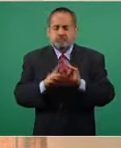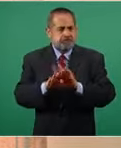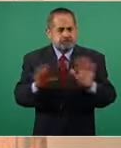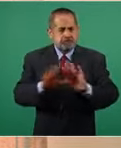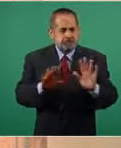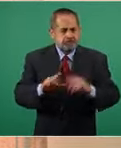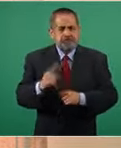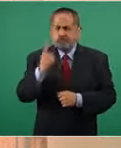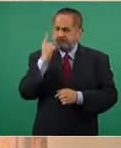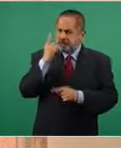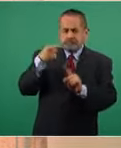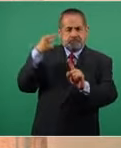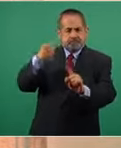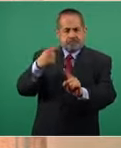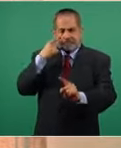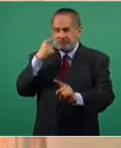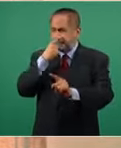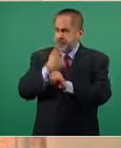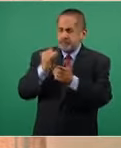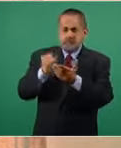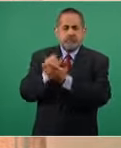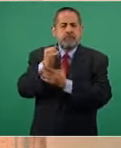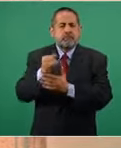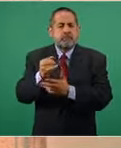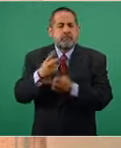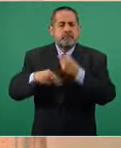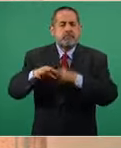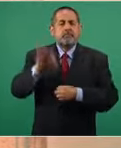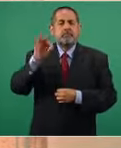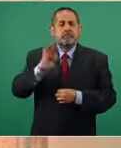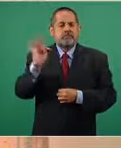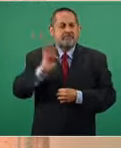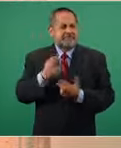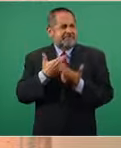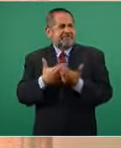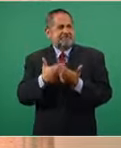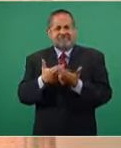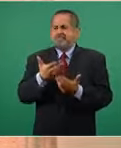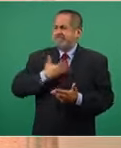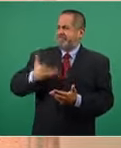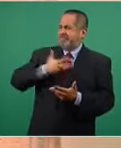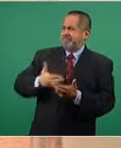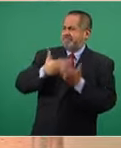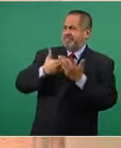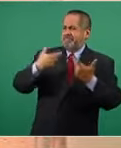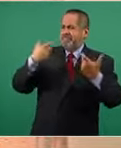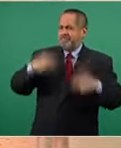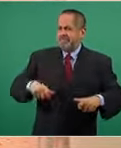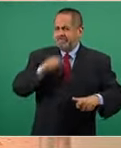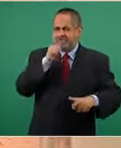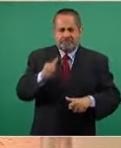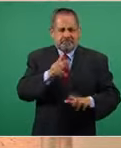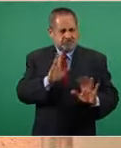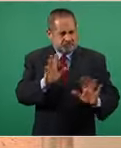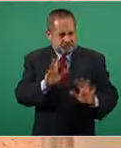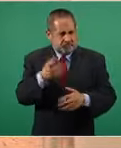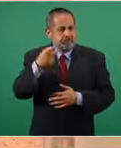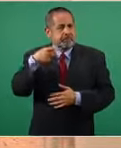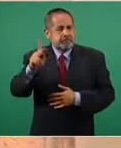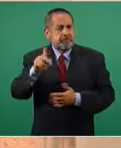democracia podrá no traer el cuerno de la abundancia, pero sí produce